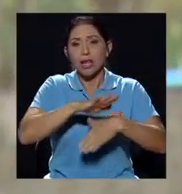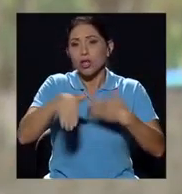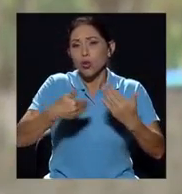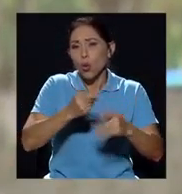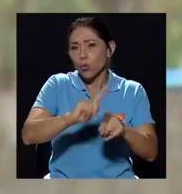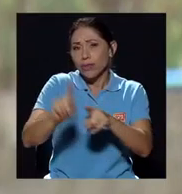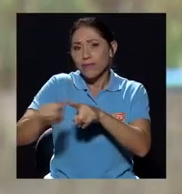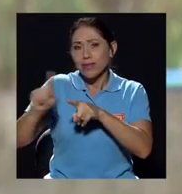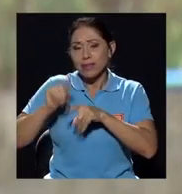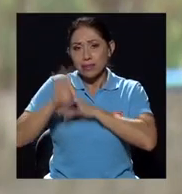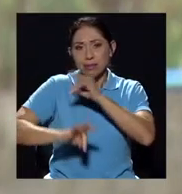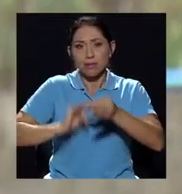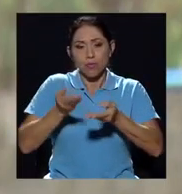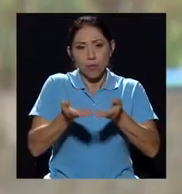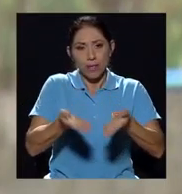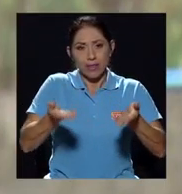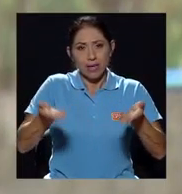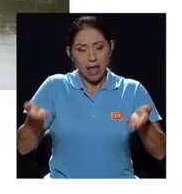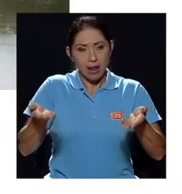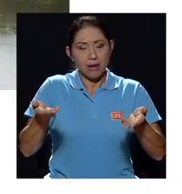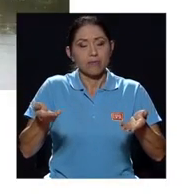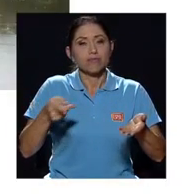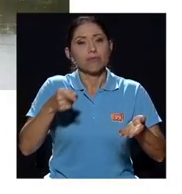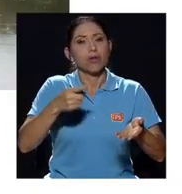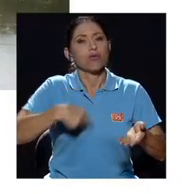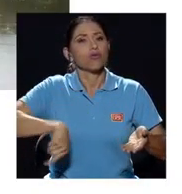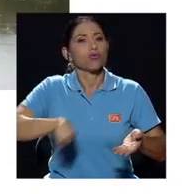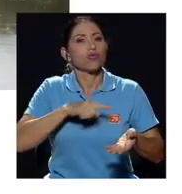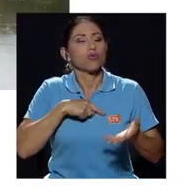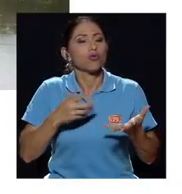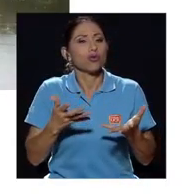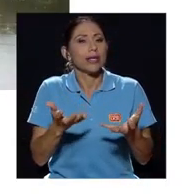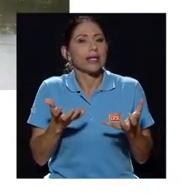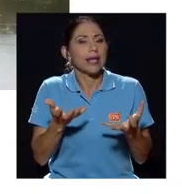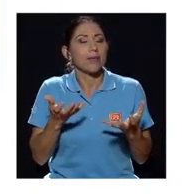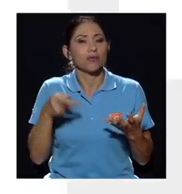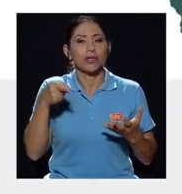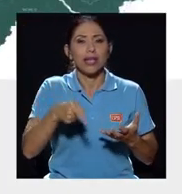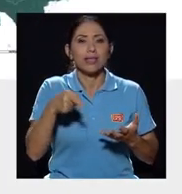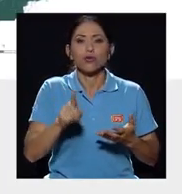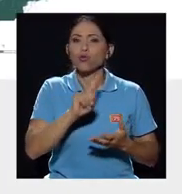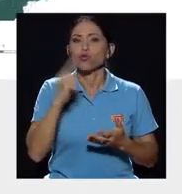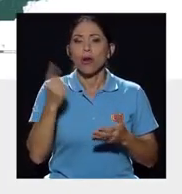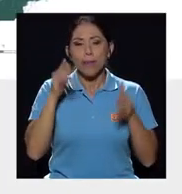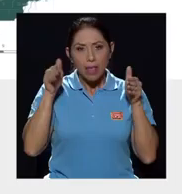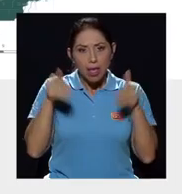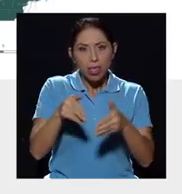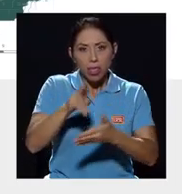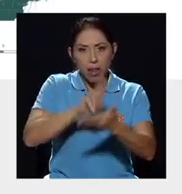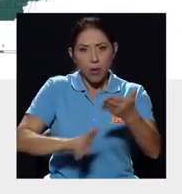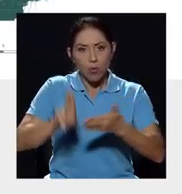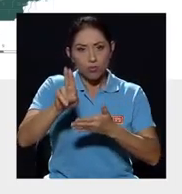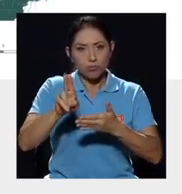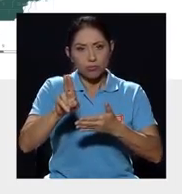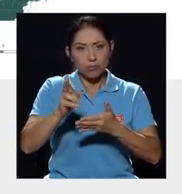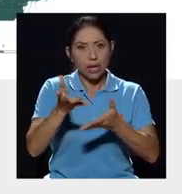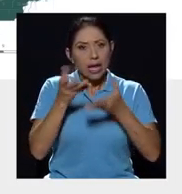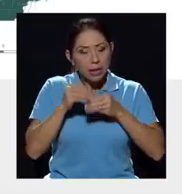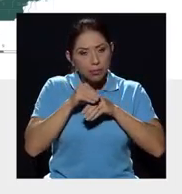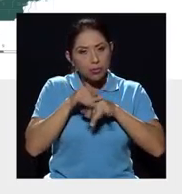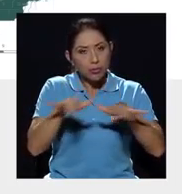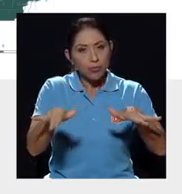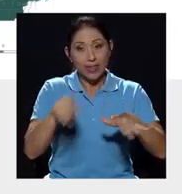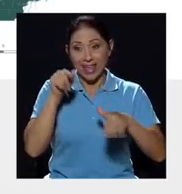de materiales que salían queríamos que saliera un poquito del espacio de la U. Esta plataforma digital